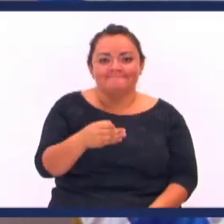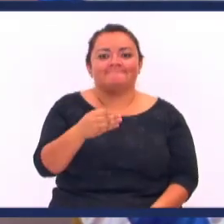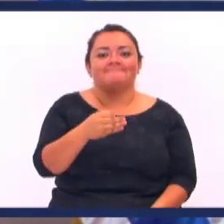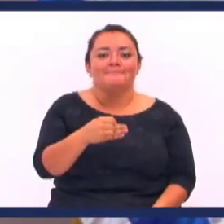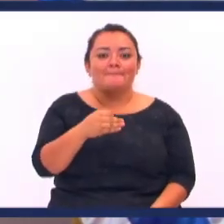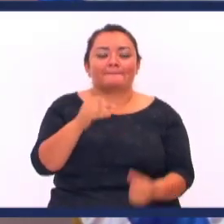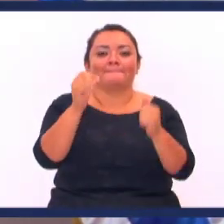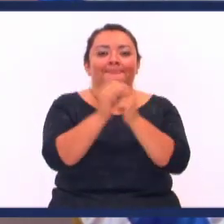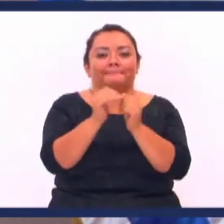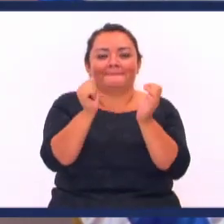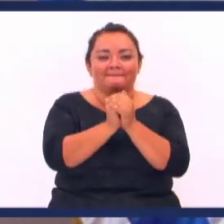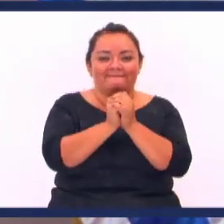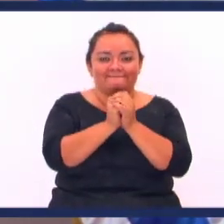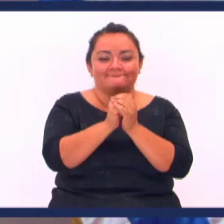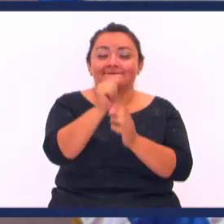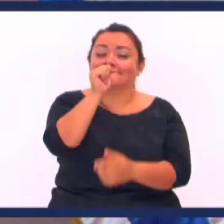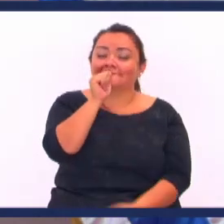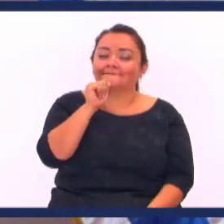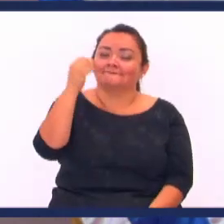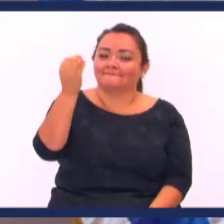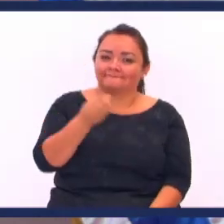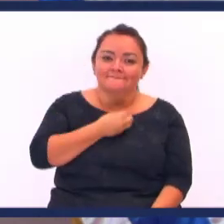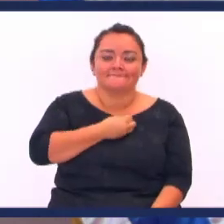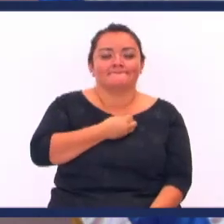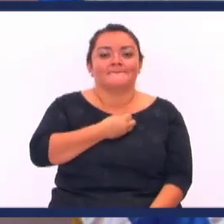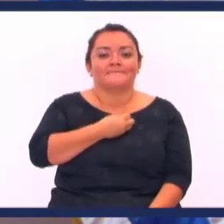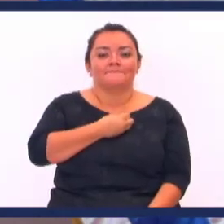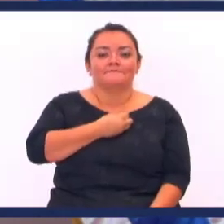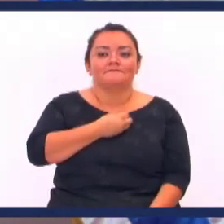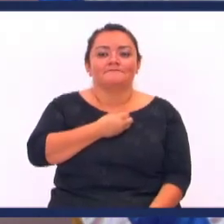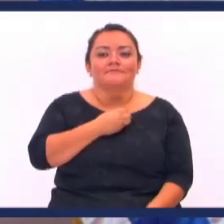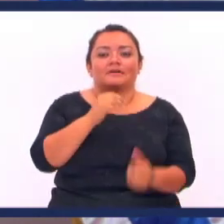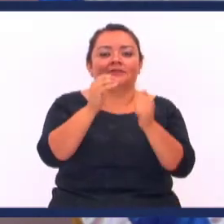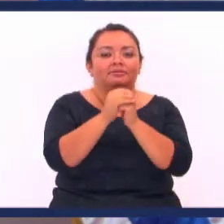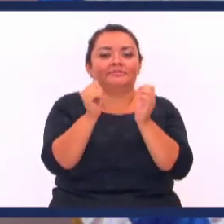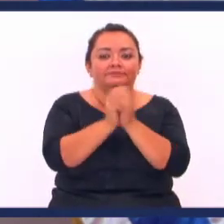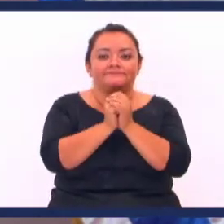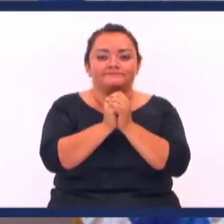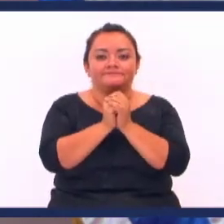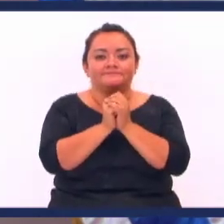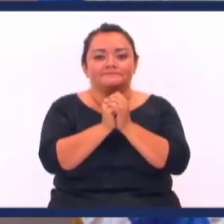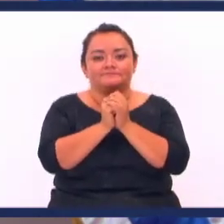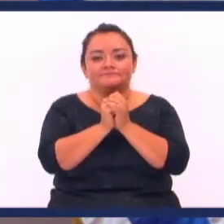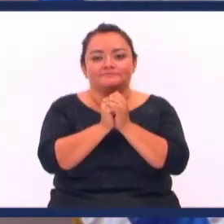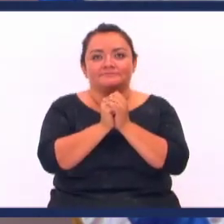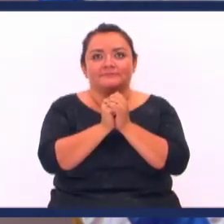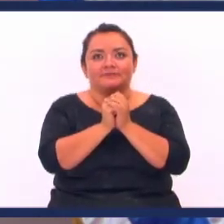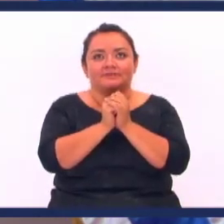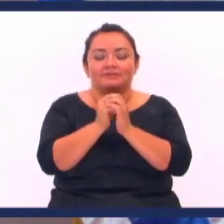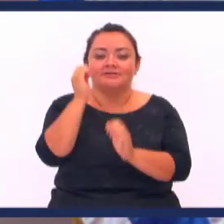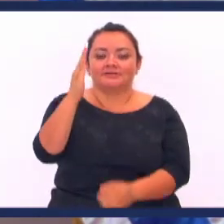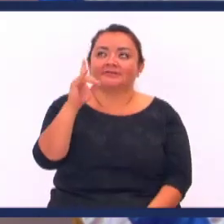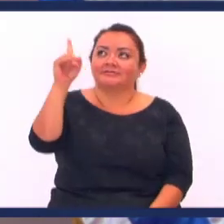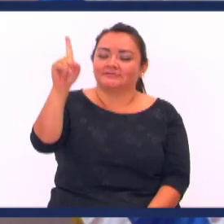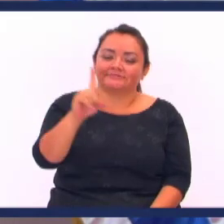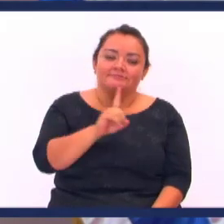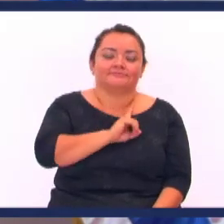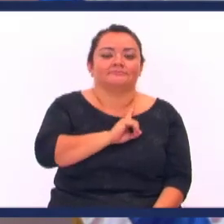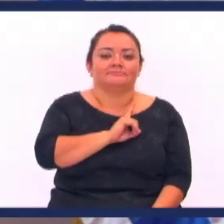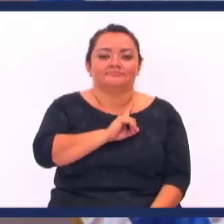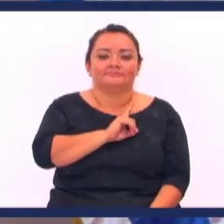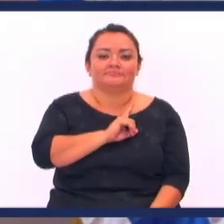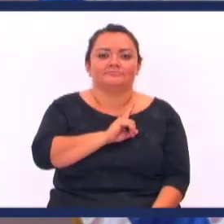nosotros La tribulación Genera paciencia En nosotros La tribulación Genera que Cristo en nosotros